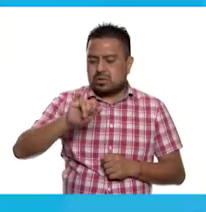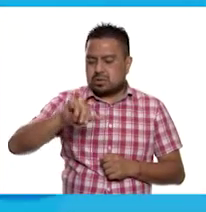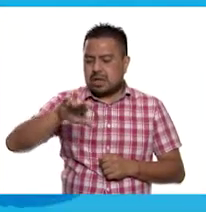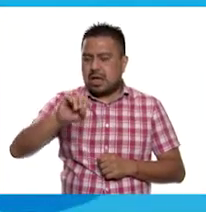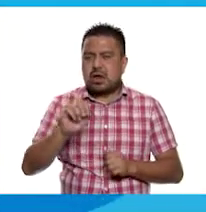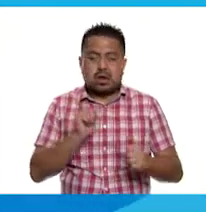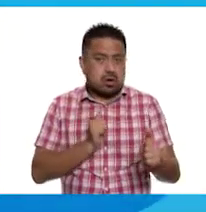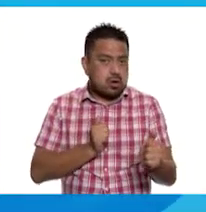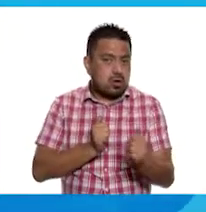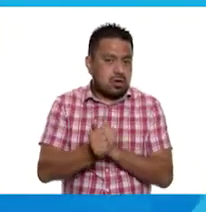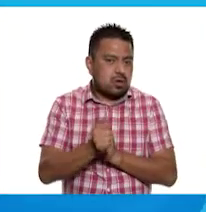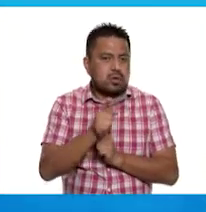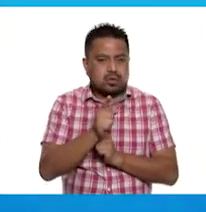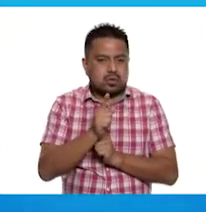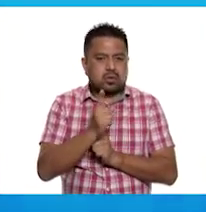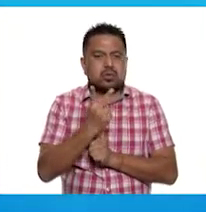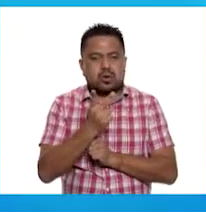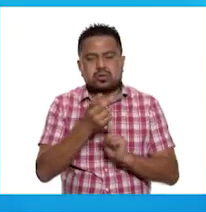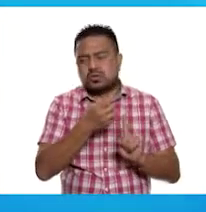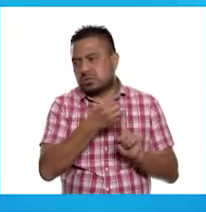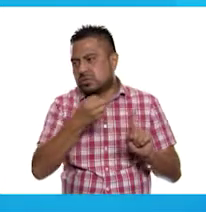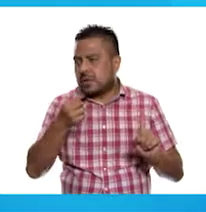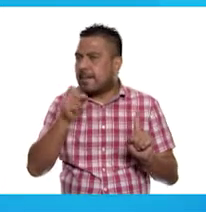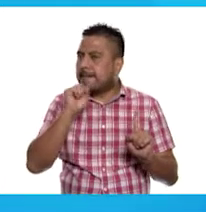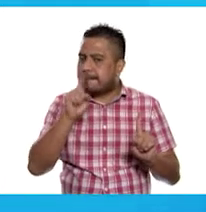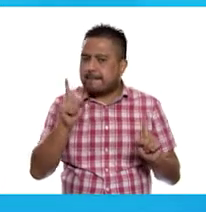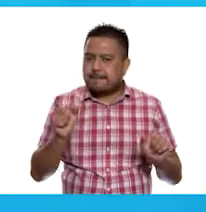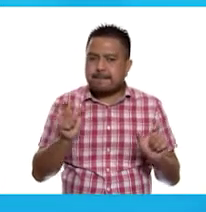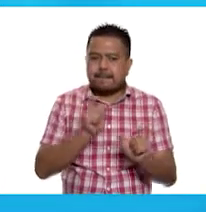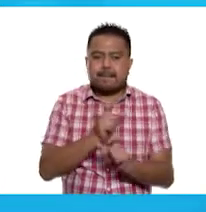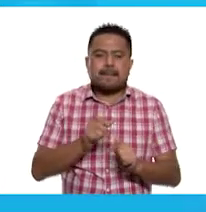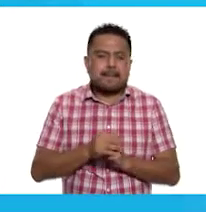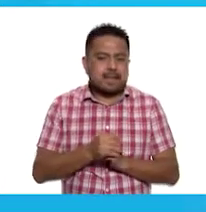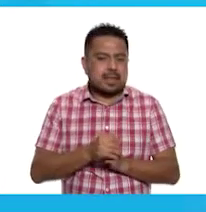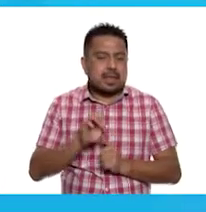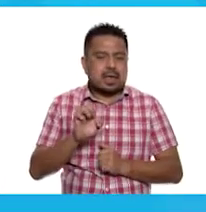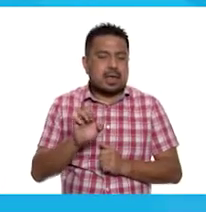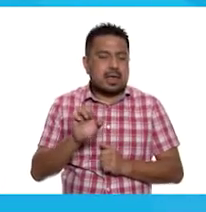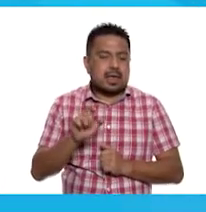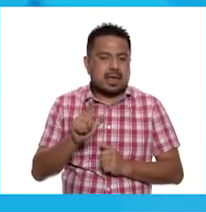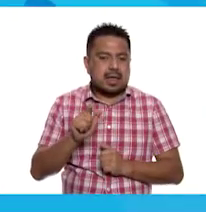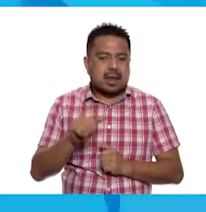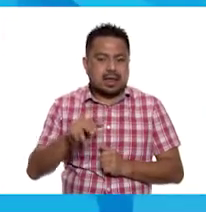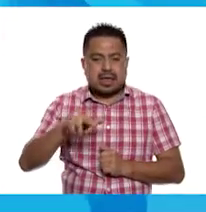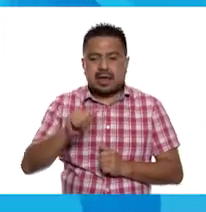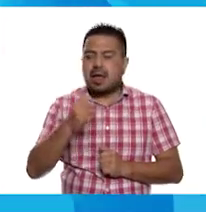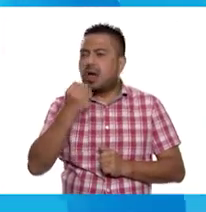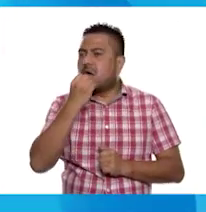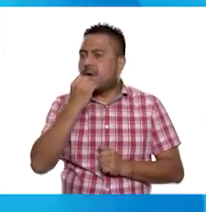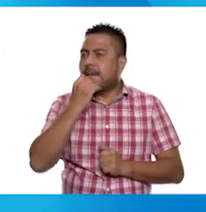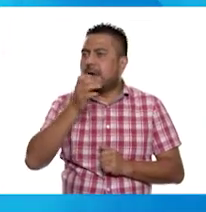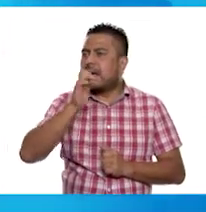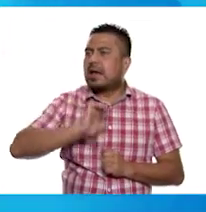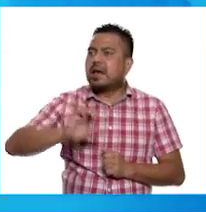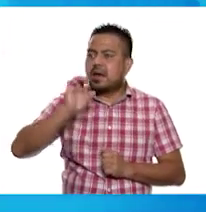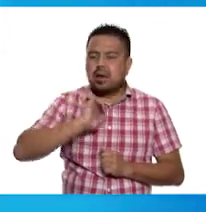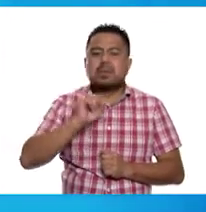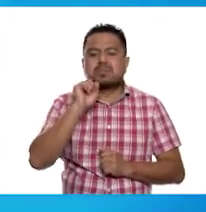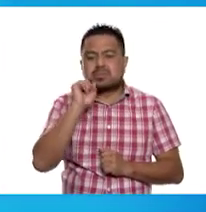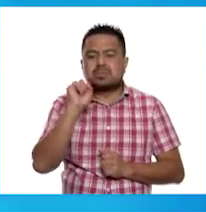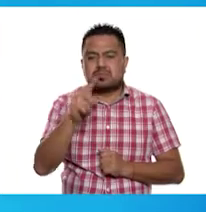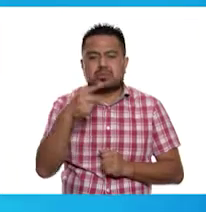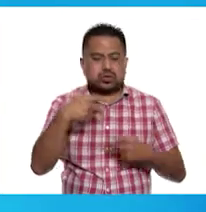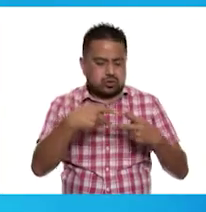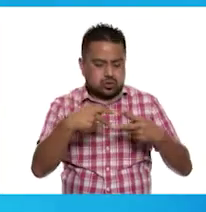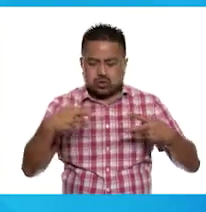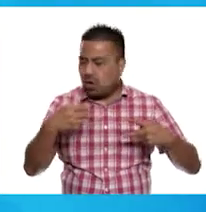y tienes que formar dos oraciones. Ajá. Y Elena come helado. También tienes que formar dos oraciones